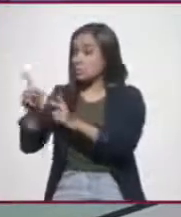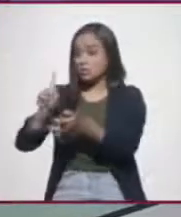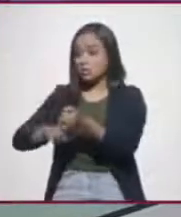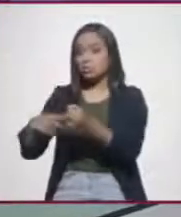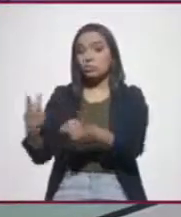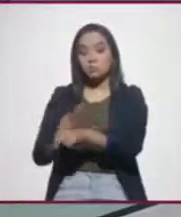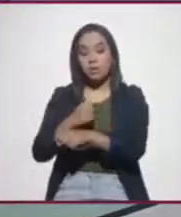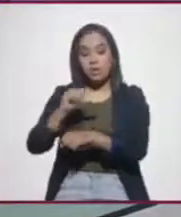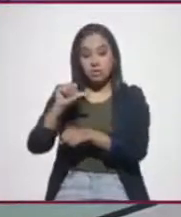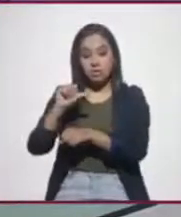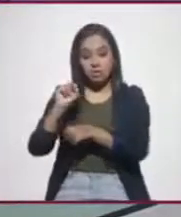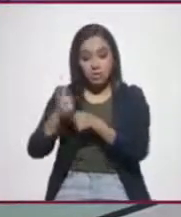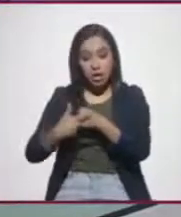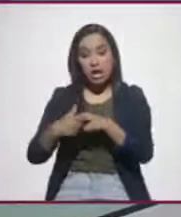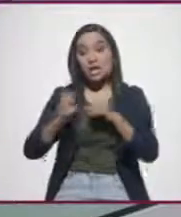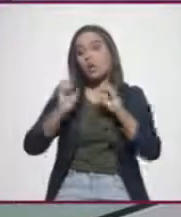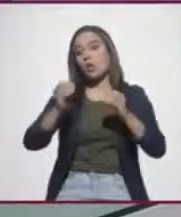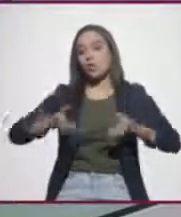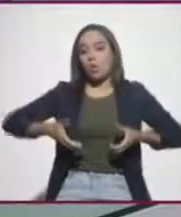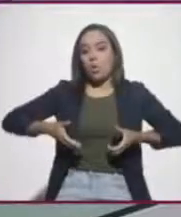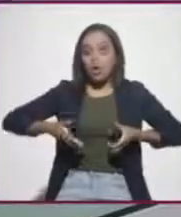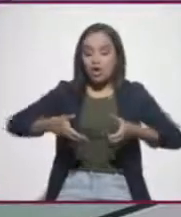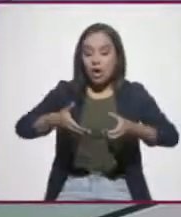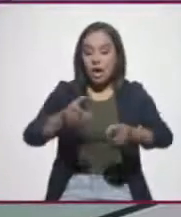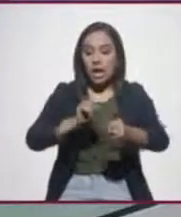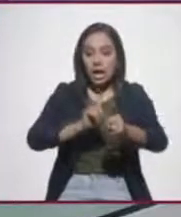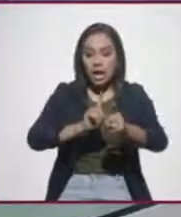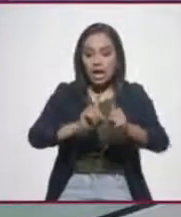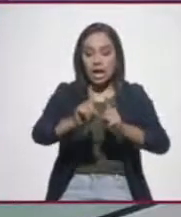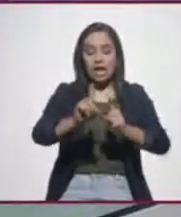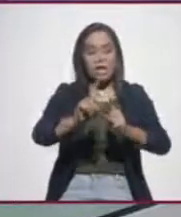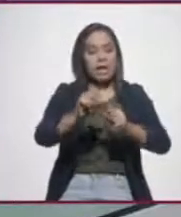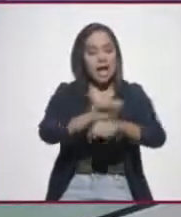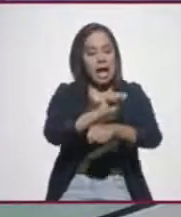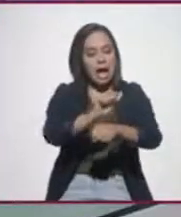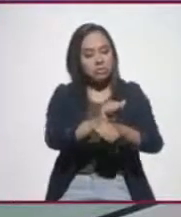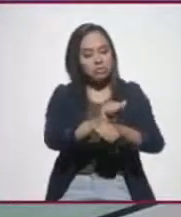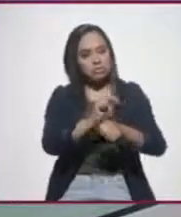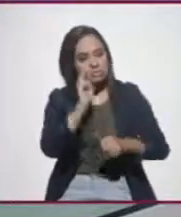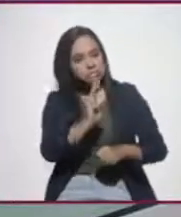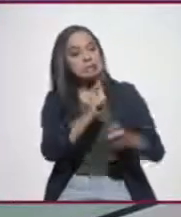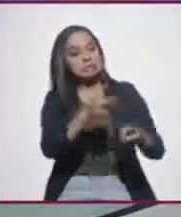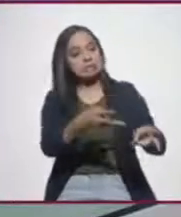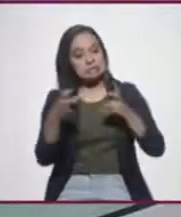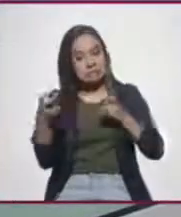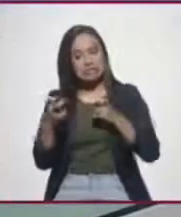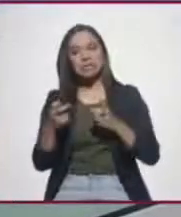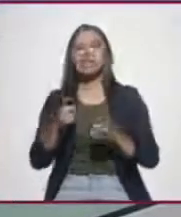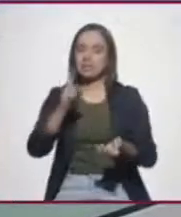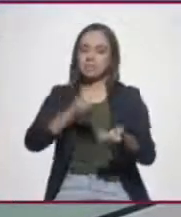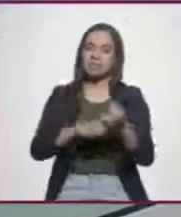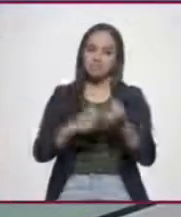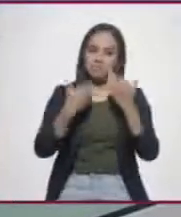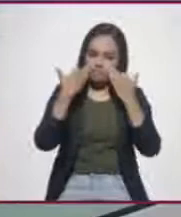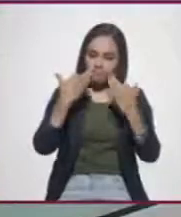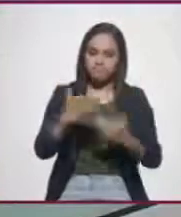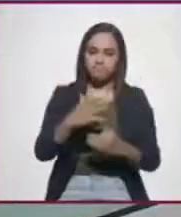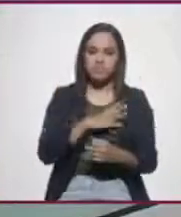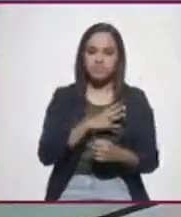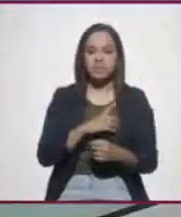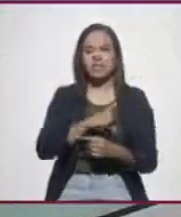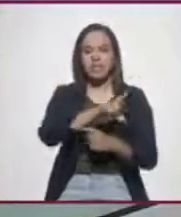en la calle algún auto le quitaron algo, eso es eso es más testimonial. Luego vendría la de